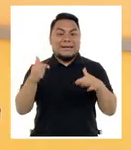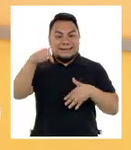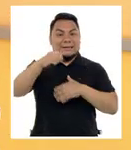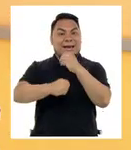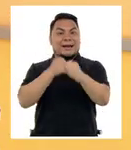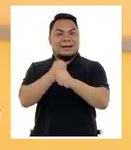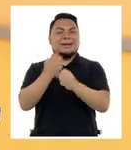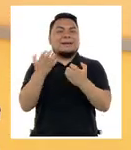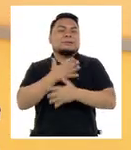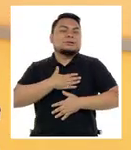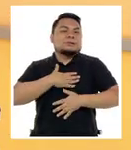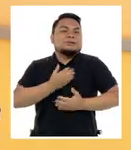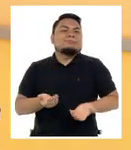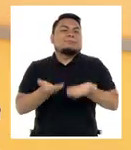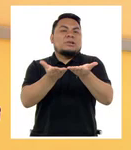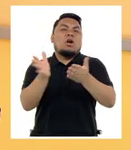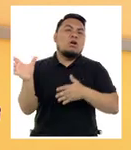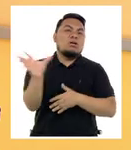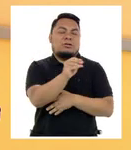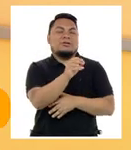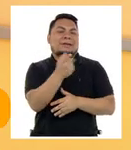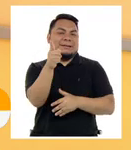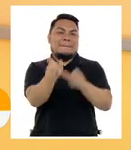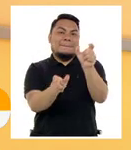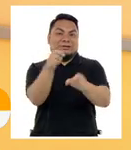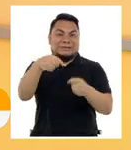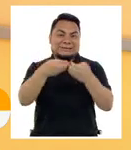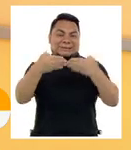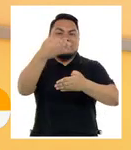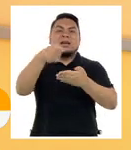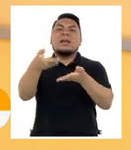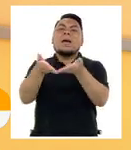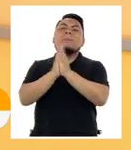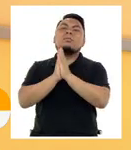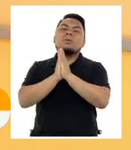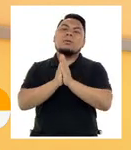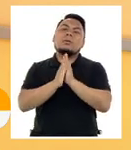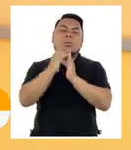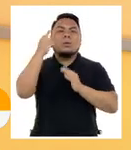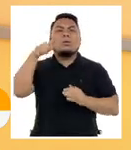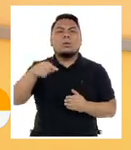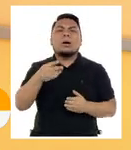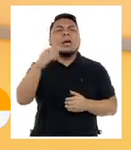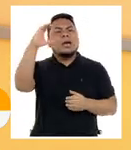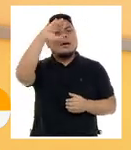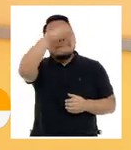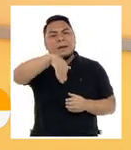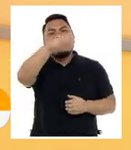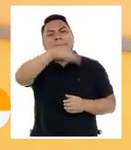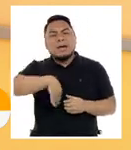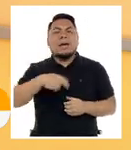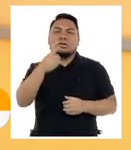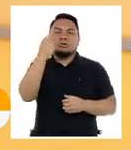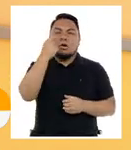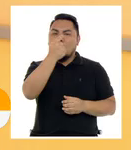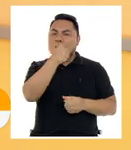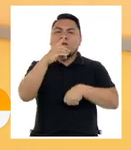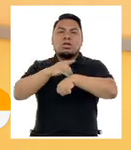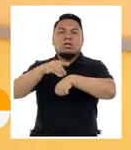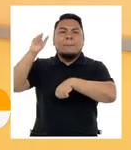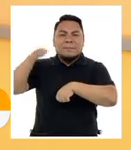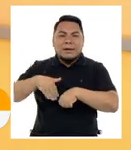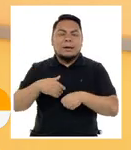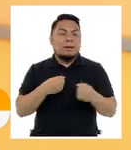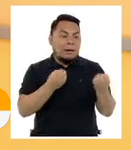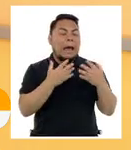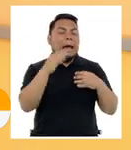Este año queremos complacer a todos nuestros televidentes aquí en Sin Barreras y nos pedían a un oftalmólogo especialista justamente que esté aquí en el